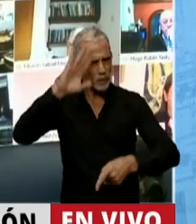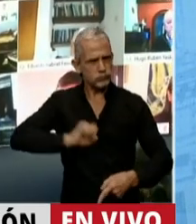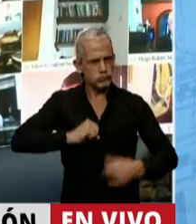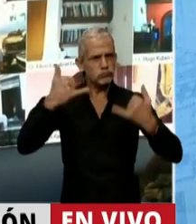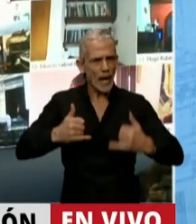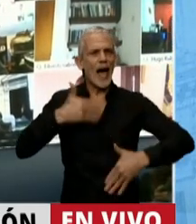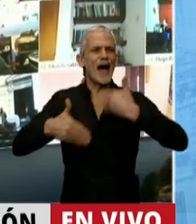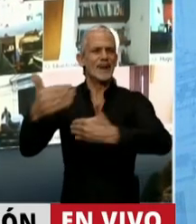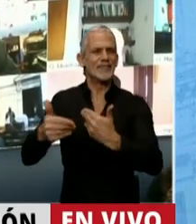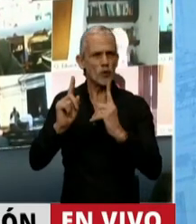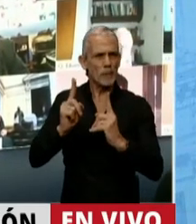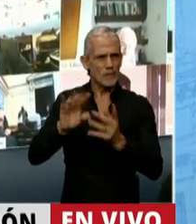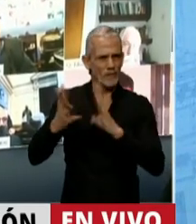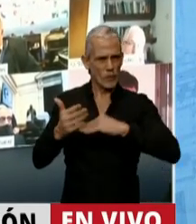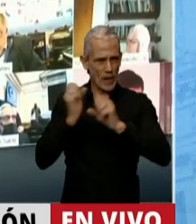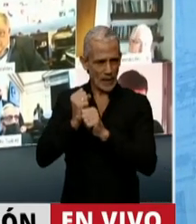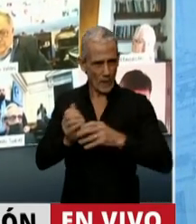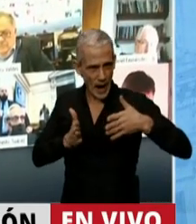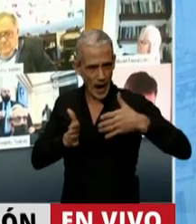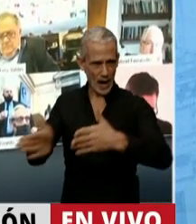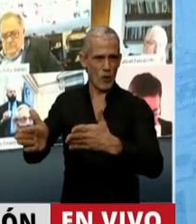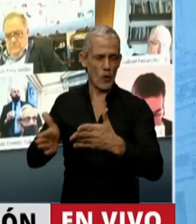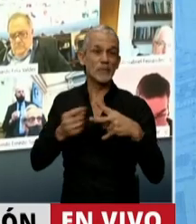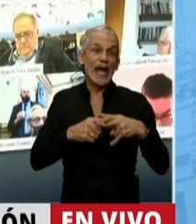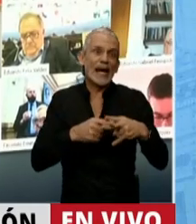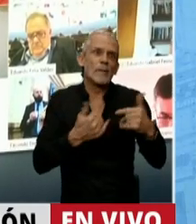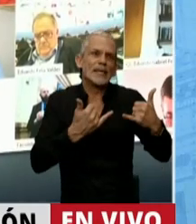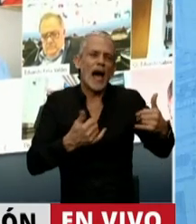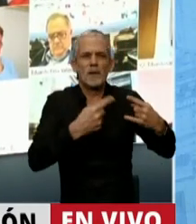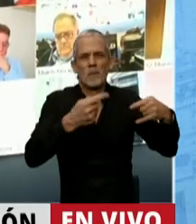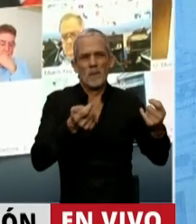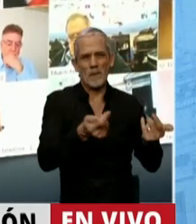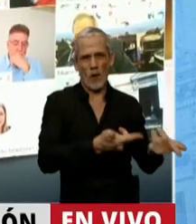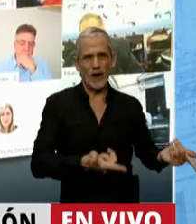de seguir avanzando en esa línea. Claro que las herramientas son pocas.